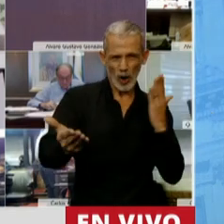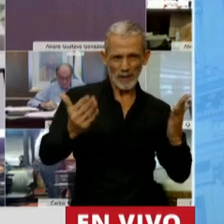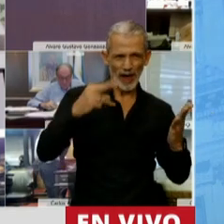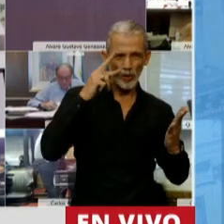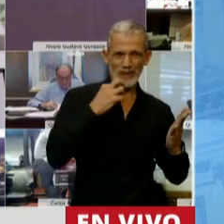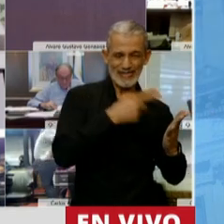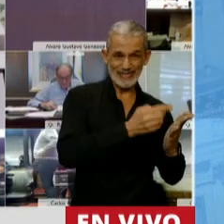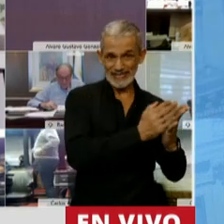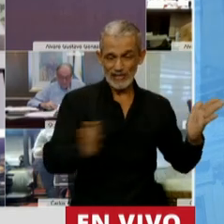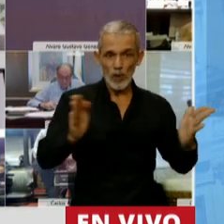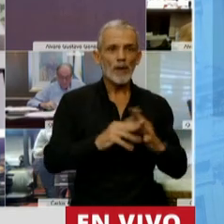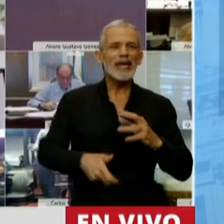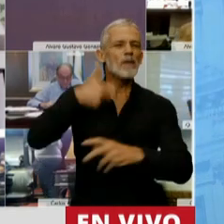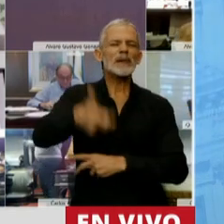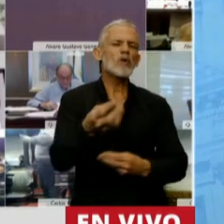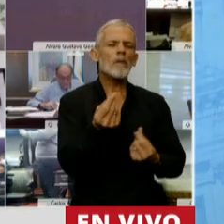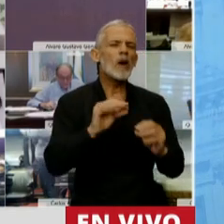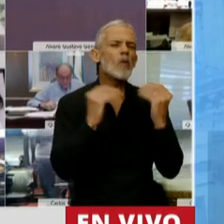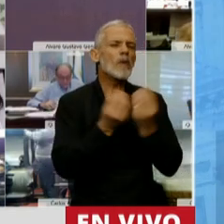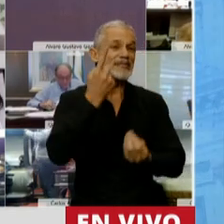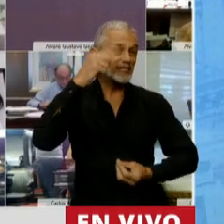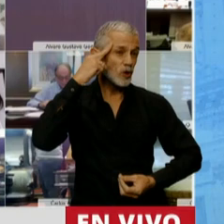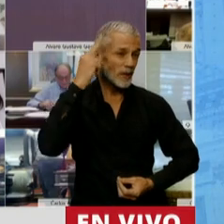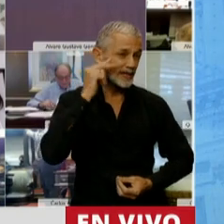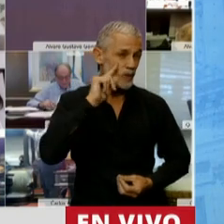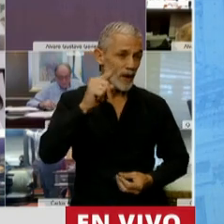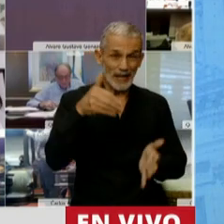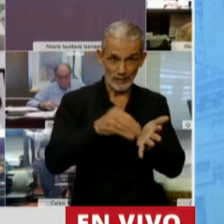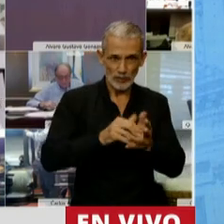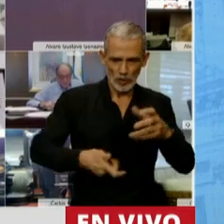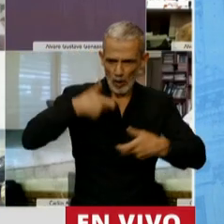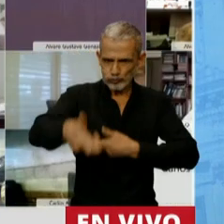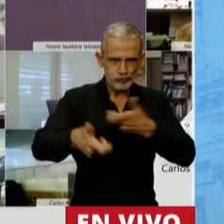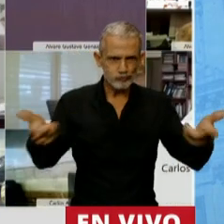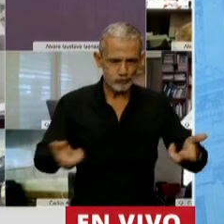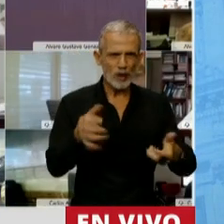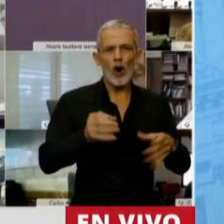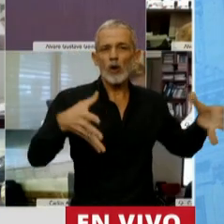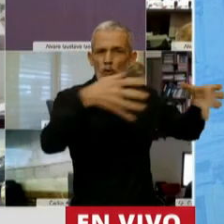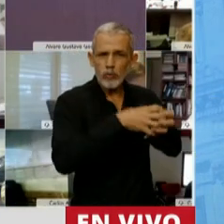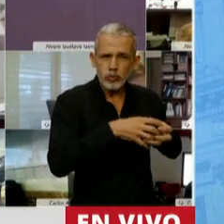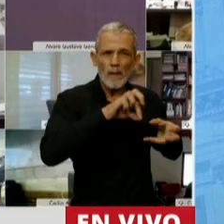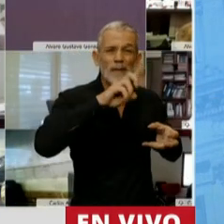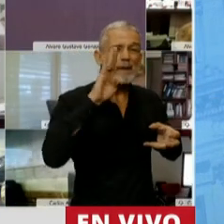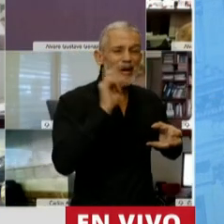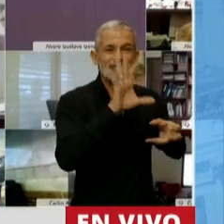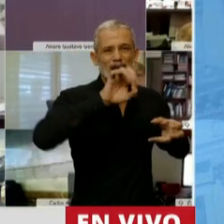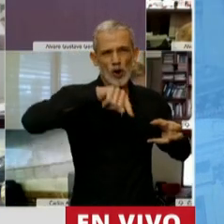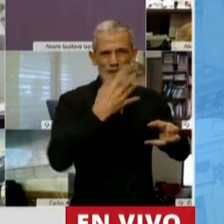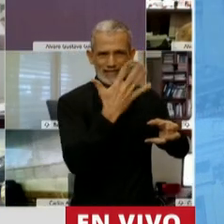a partir de una inversión proyectada de 199 mil millones o 0,5% del PBI.